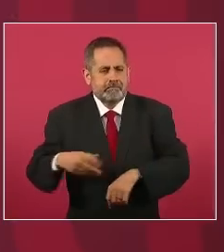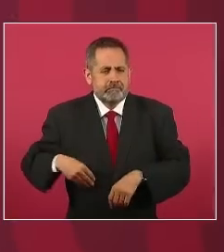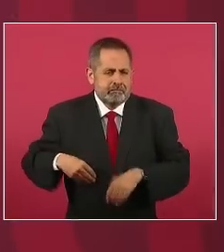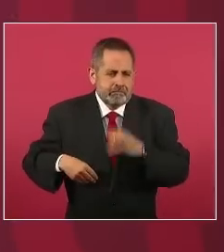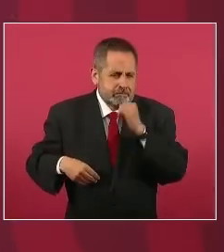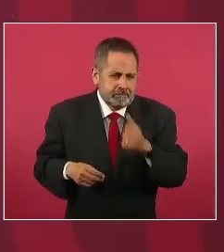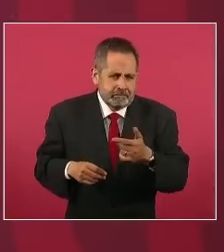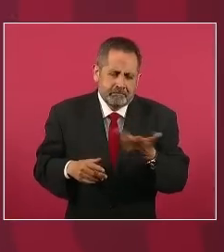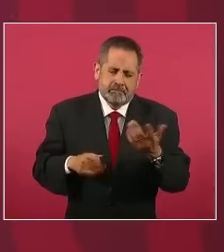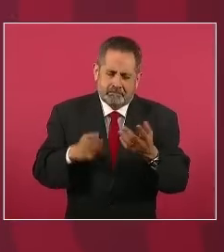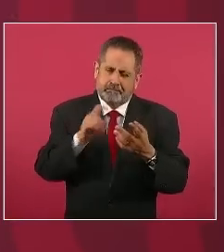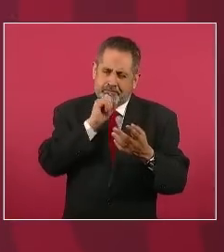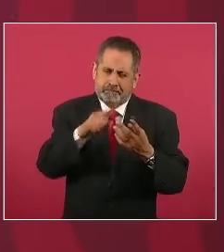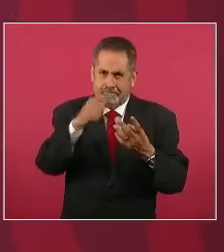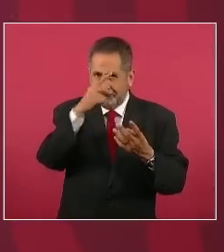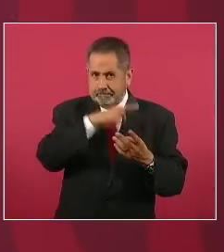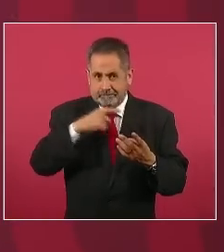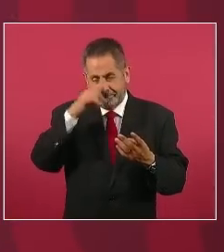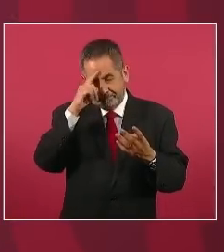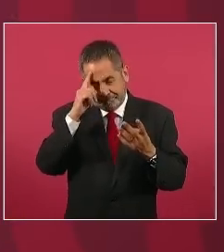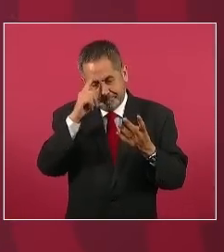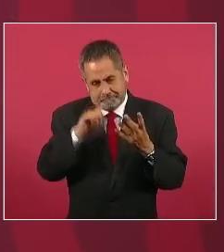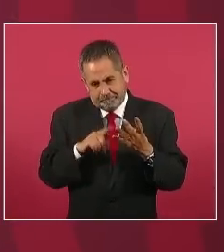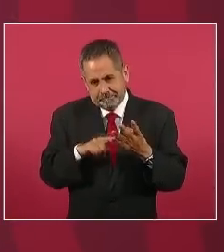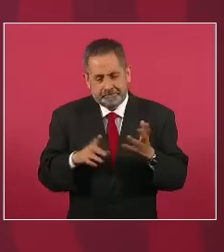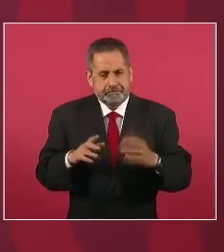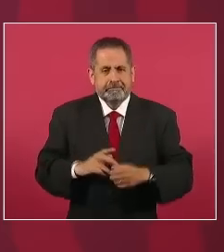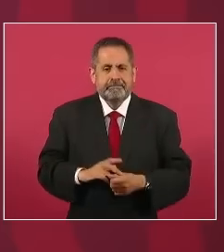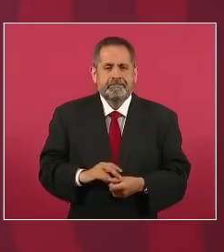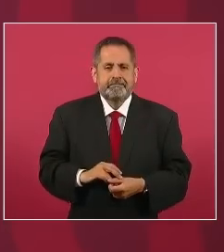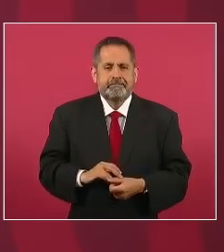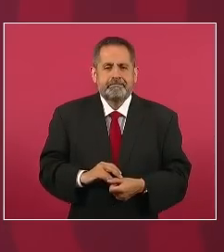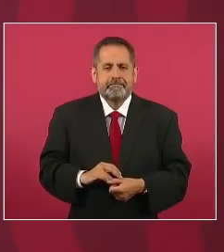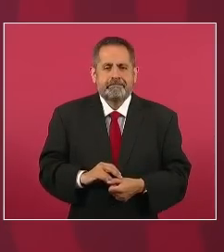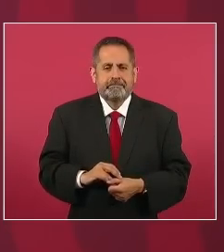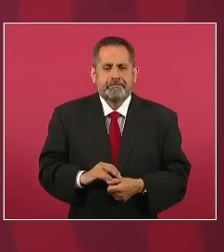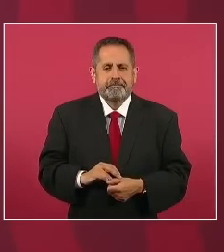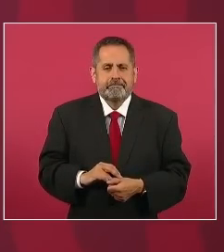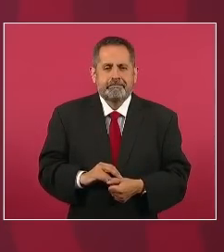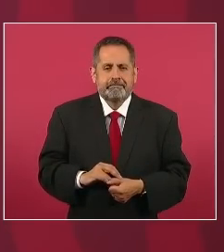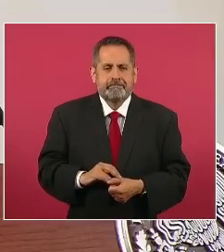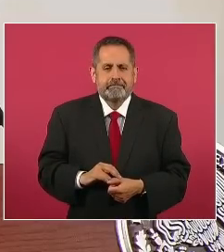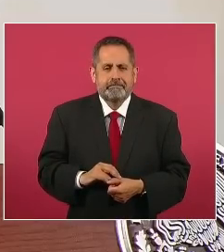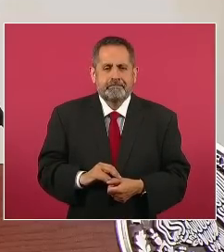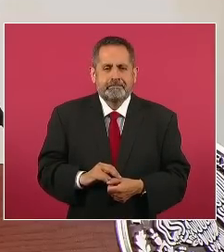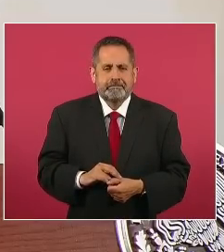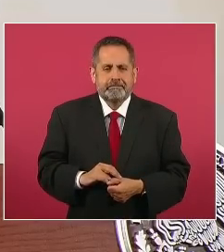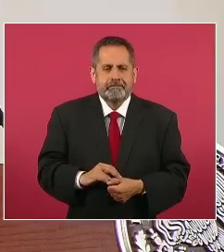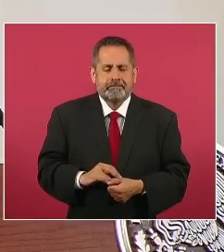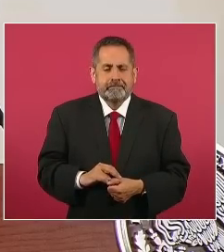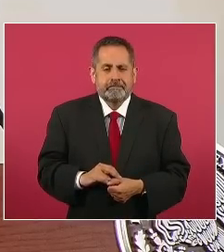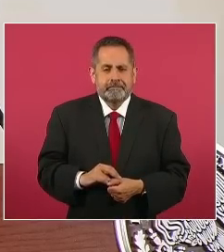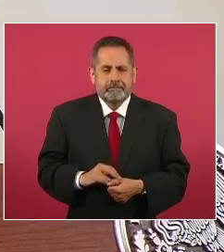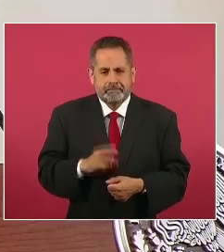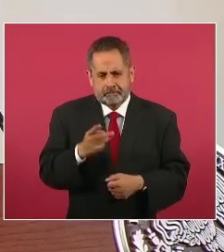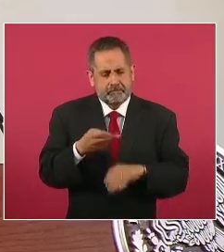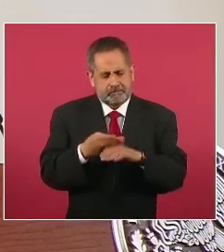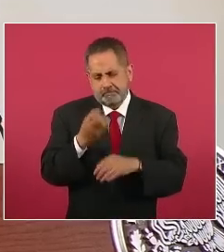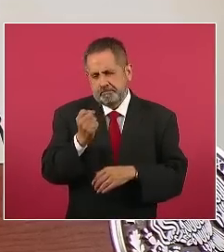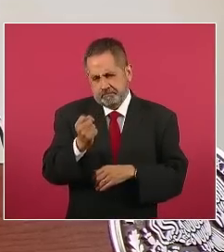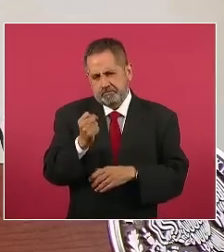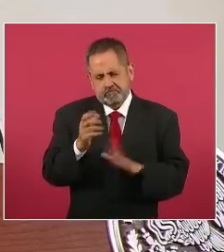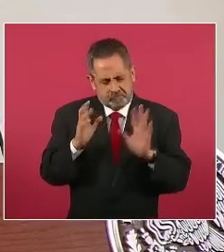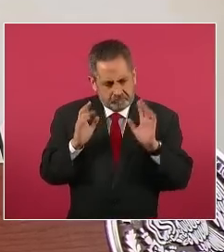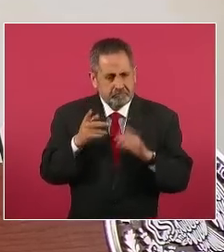el el perdón olvido no perdón sí pinche frasecita barata no señor ni perdón ni